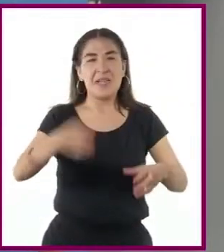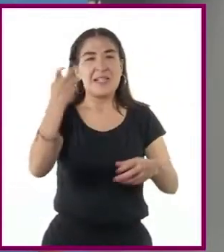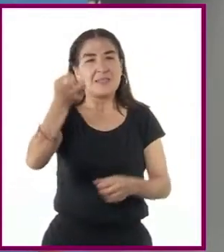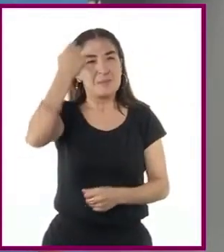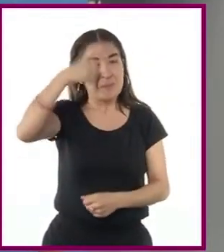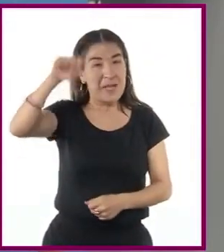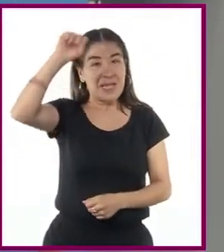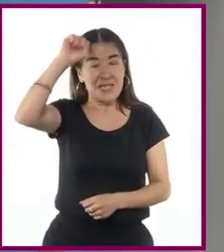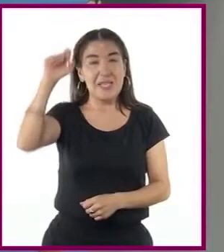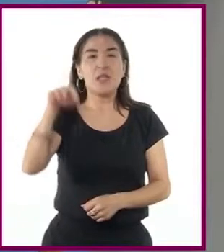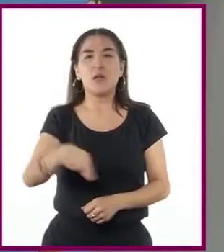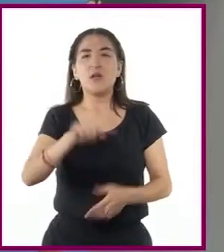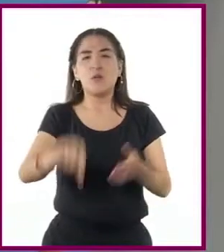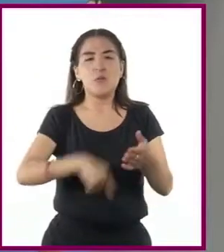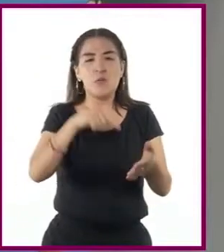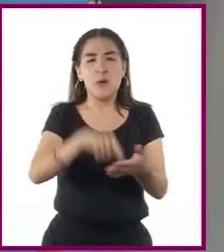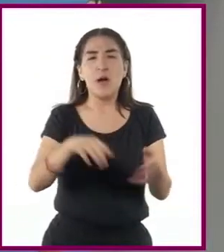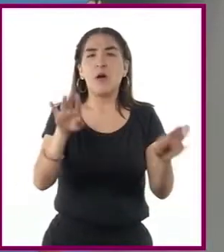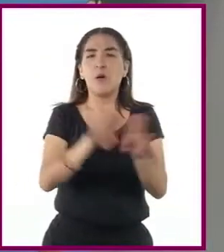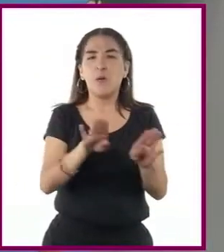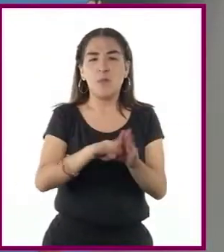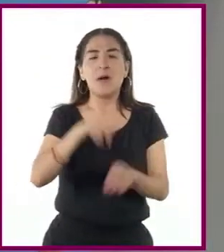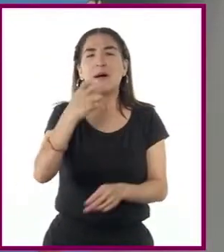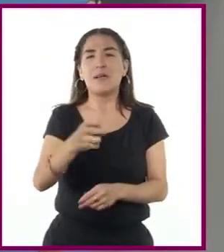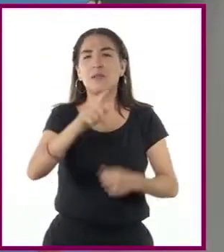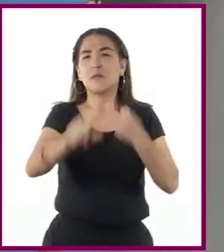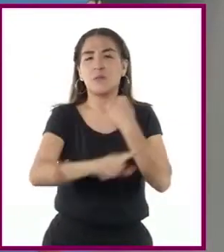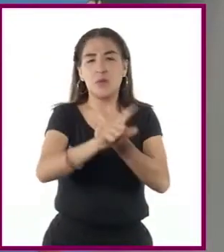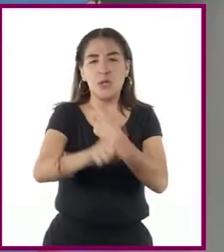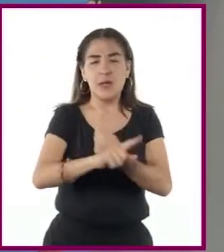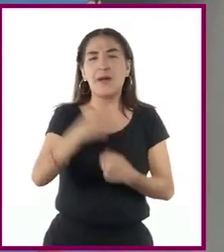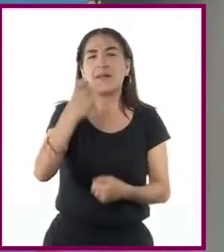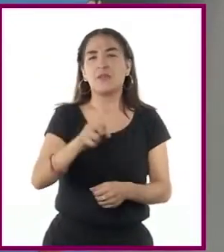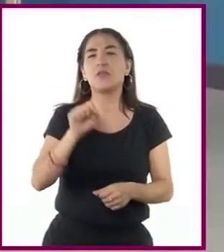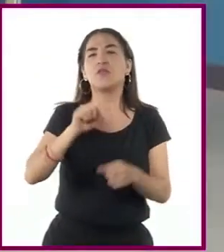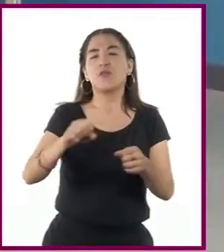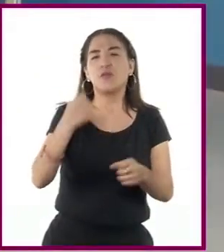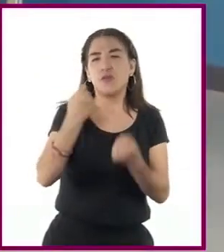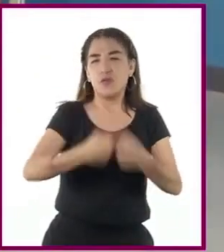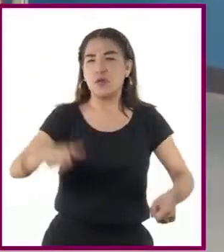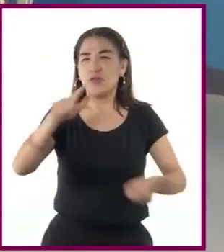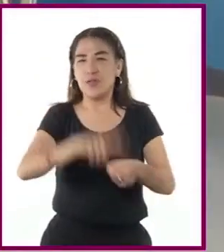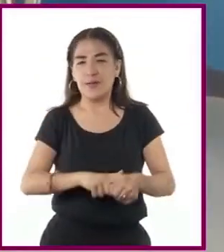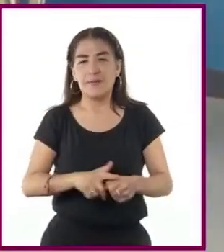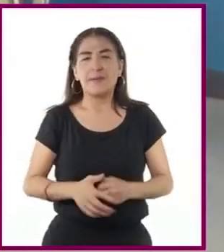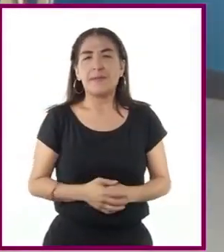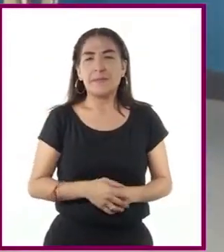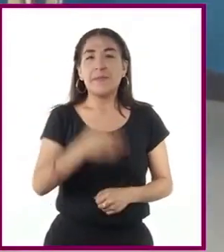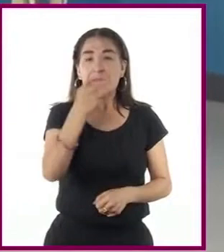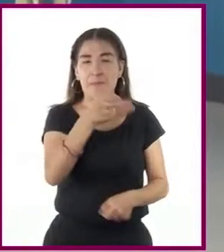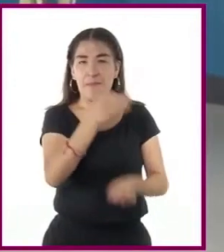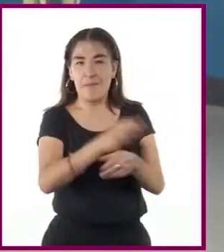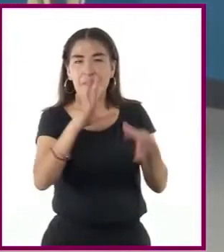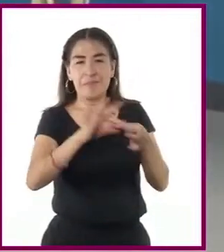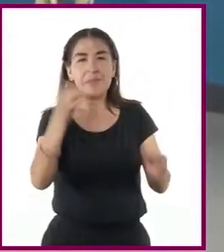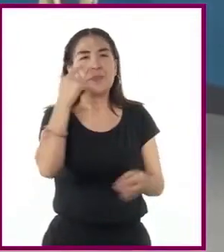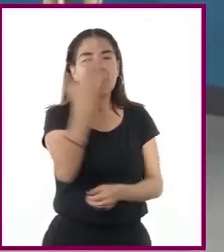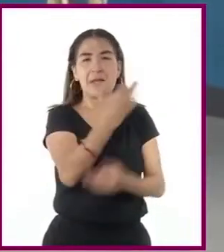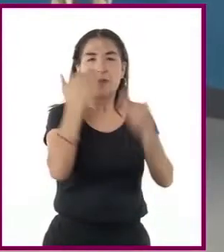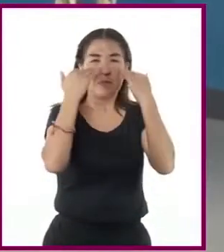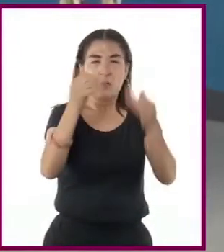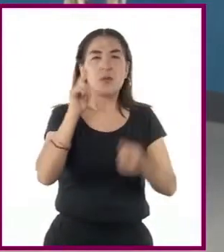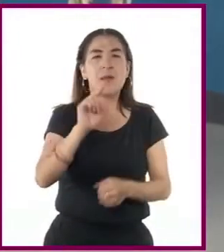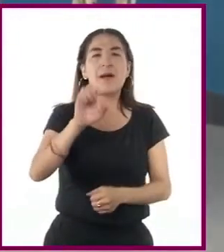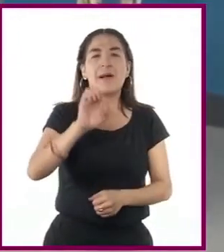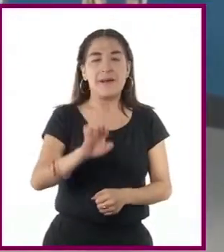separando familias y amigos entre el lado capitalista y el lado socialista. Sobre esto, escuchen el siguiente testimonio de